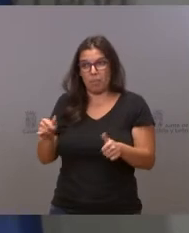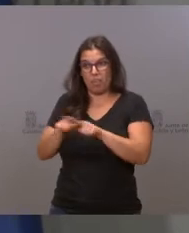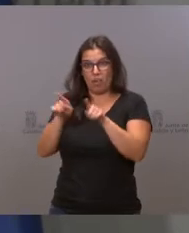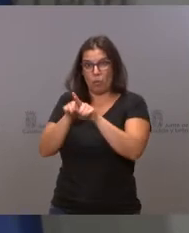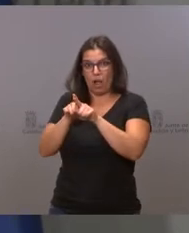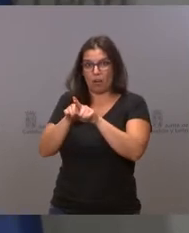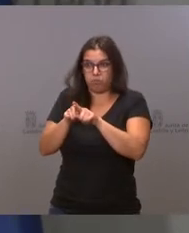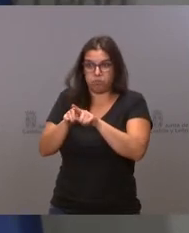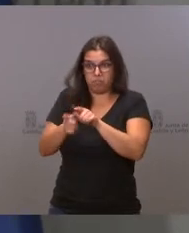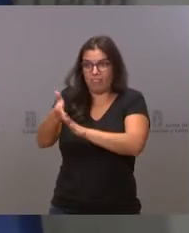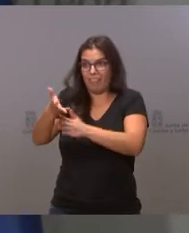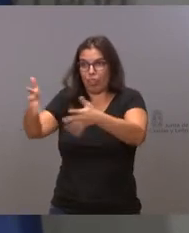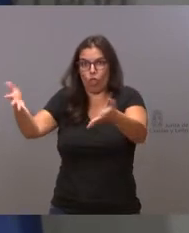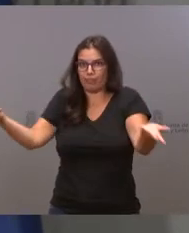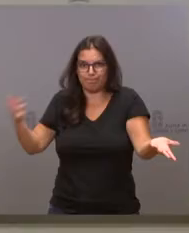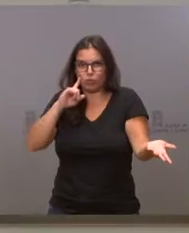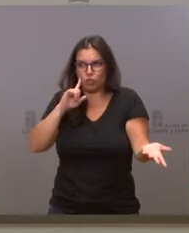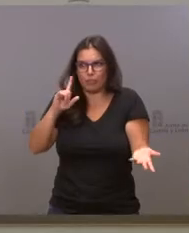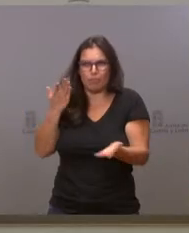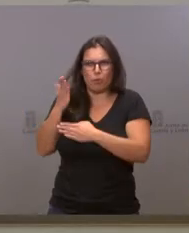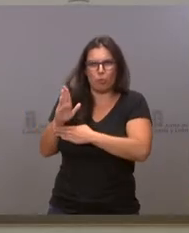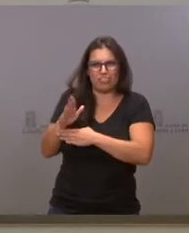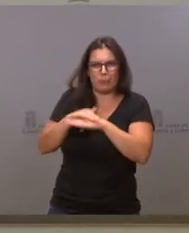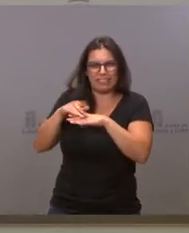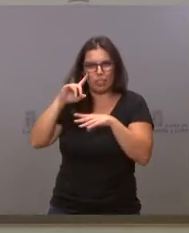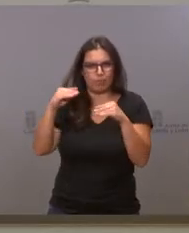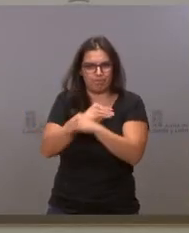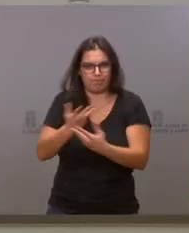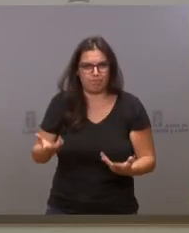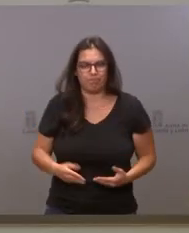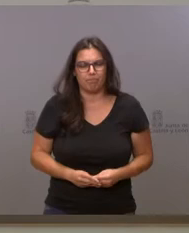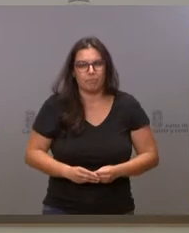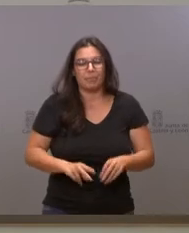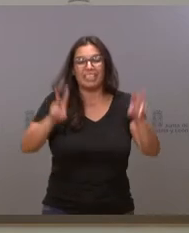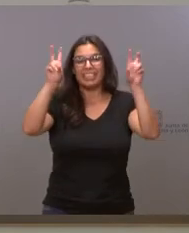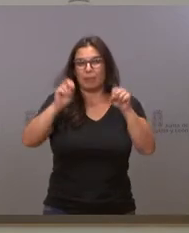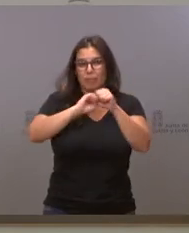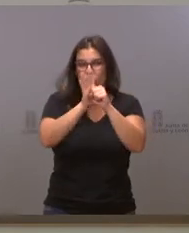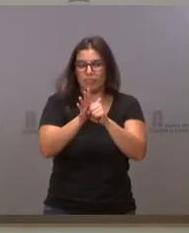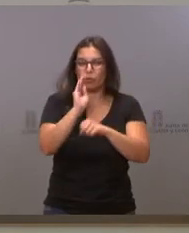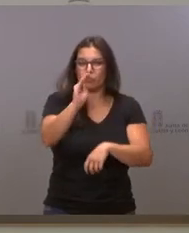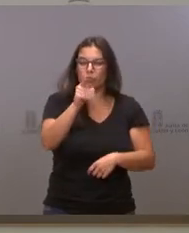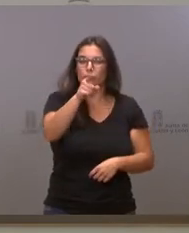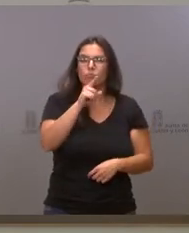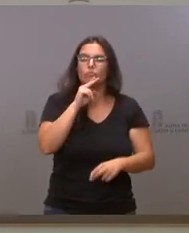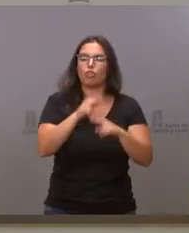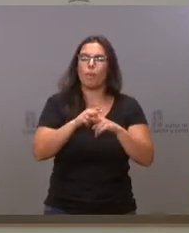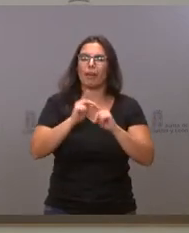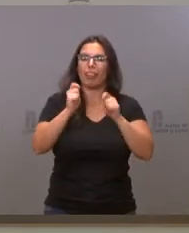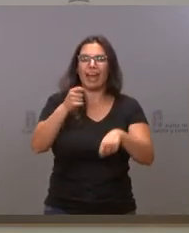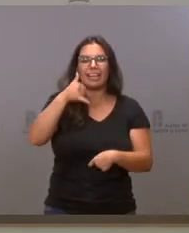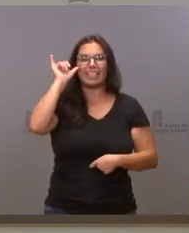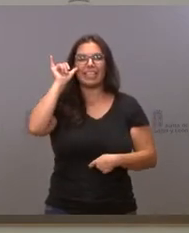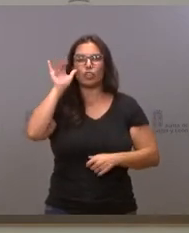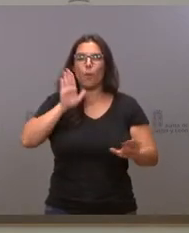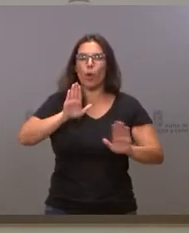sabemos dónde, qué propone el ministerio. Sí, una pregunta más sobre el tema de la pandemia. Ustedes lo denominan situación de riesgo moderado.